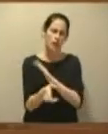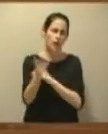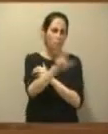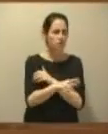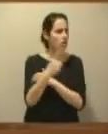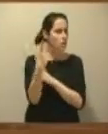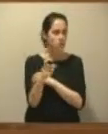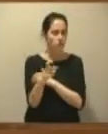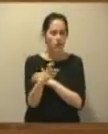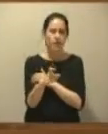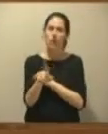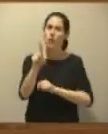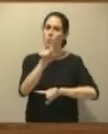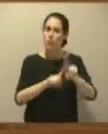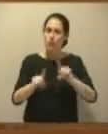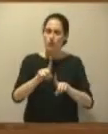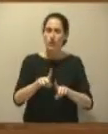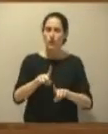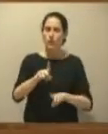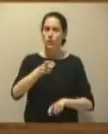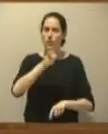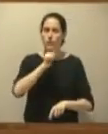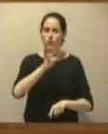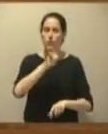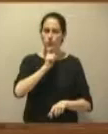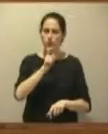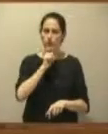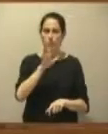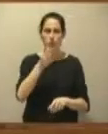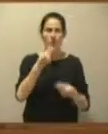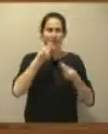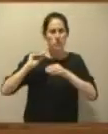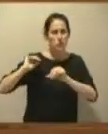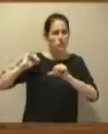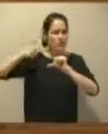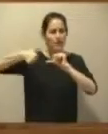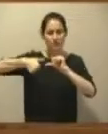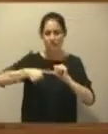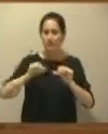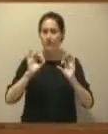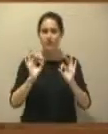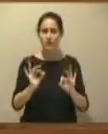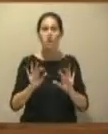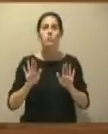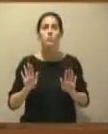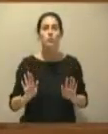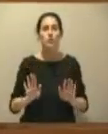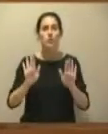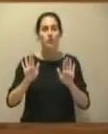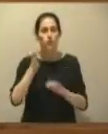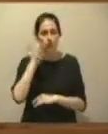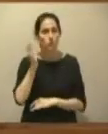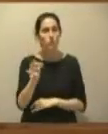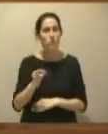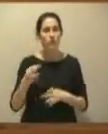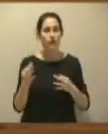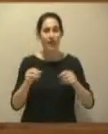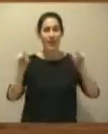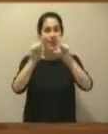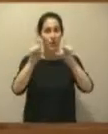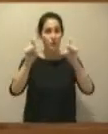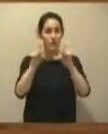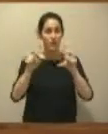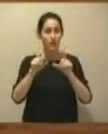complejo, evidentemente, es un problema complejo por los arrastres históricos que tenemos. Pero es cierto que las empresas